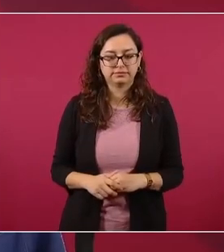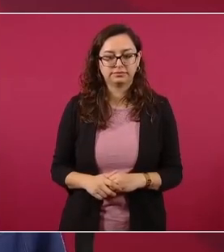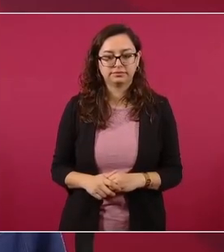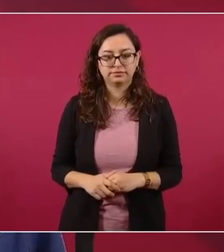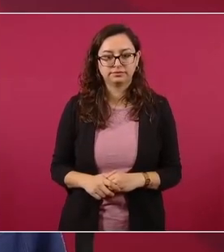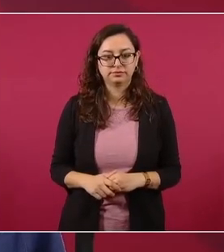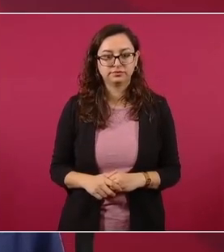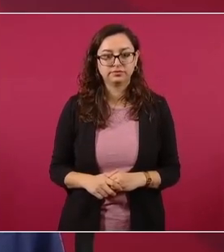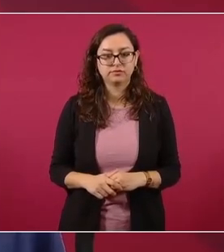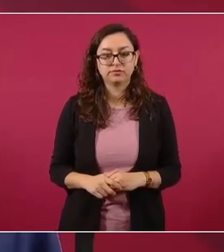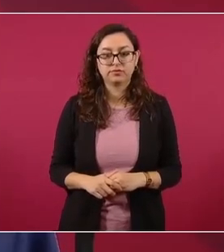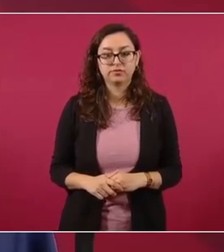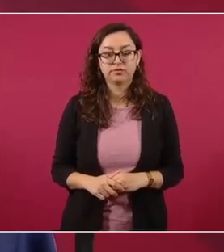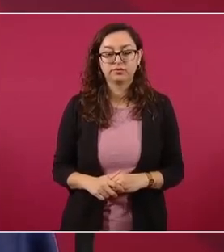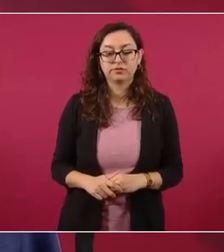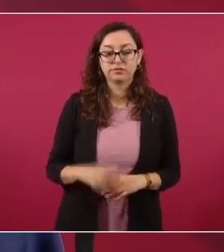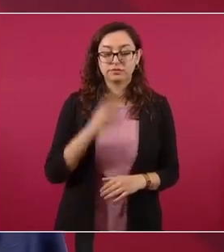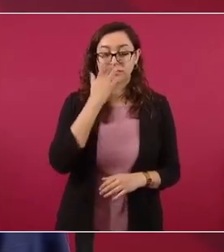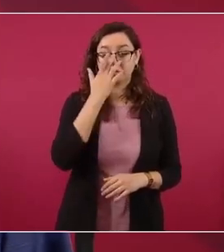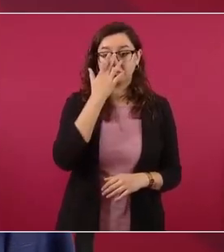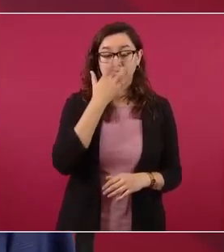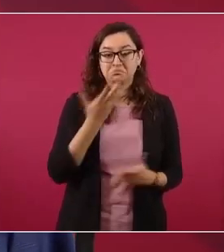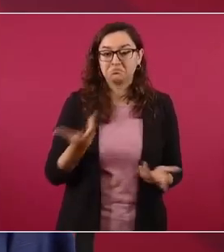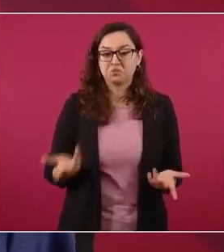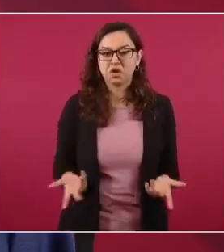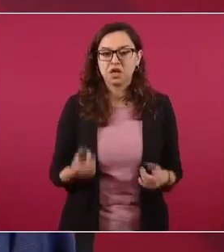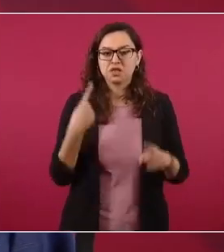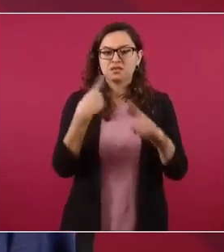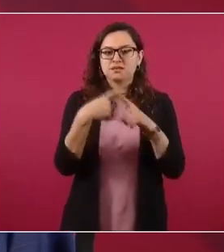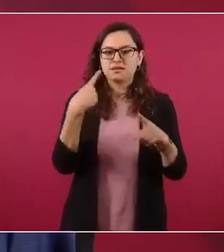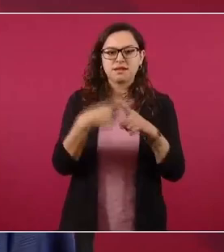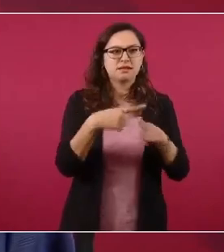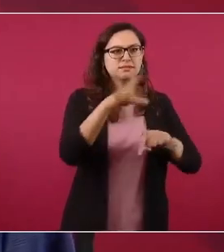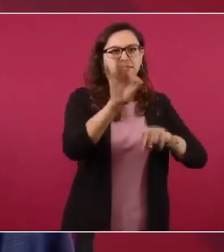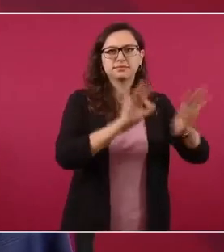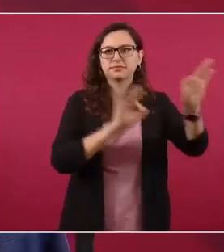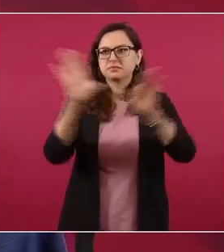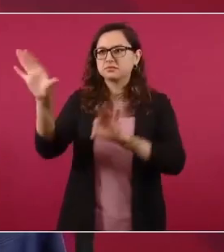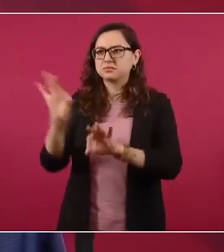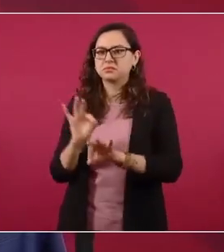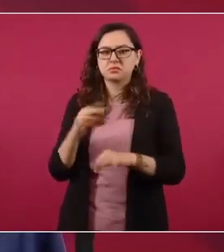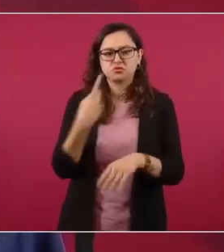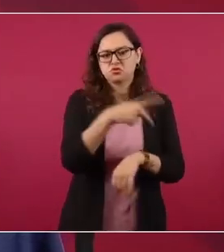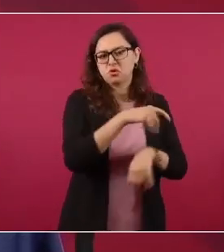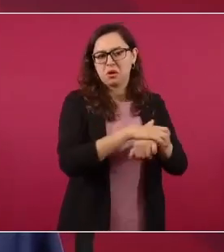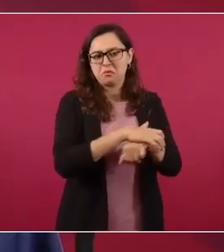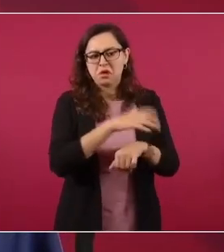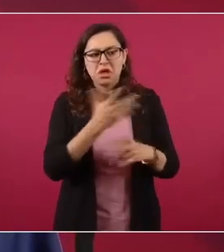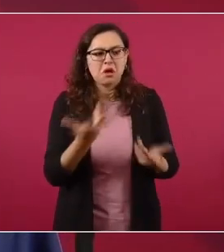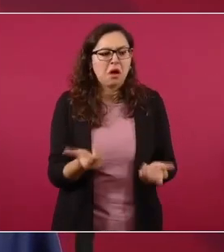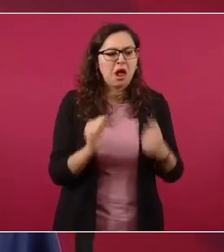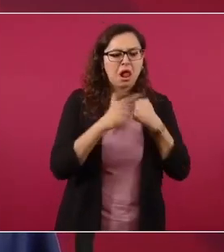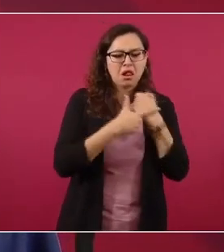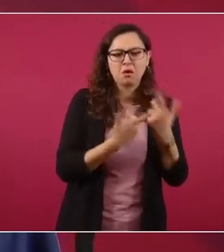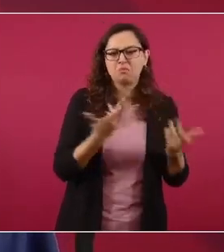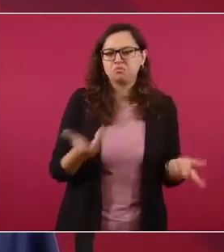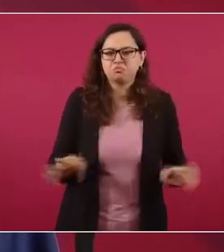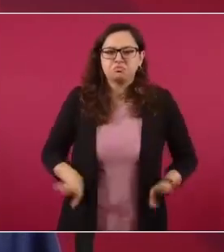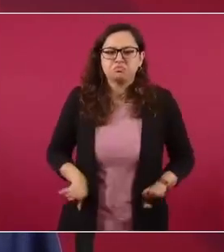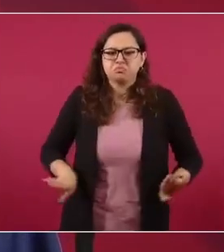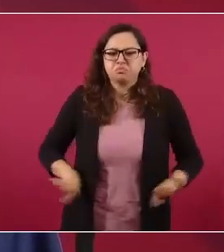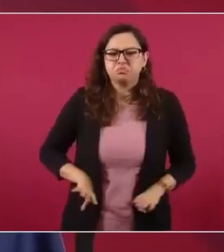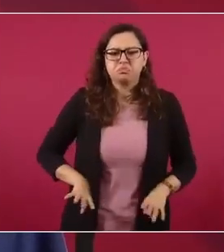gente sin principios, sin vocación democrática y